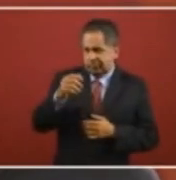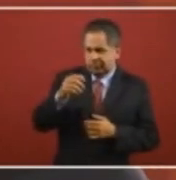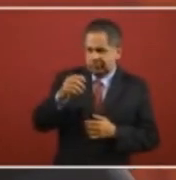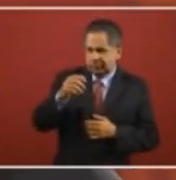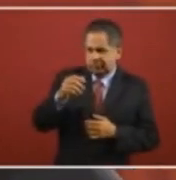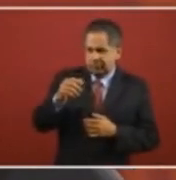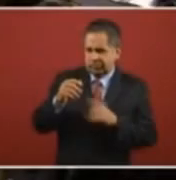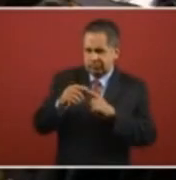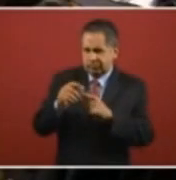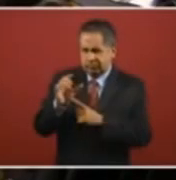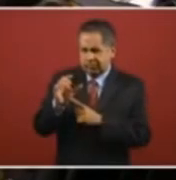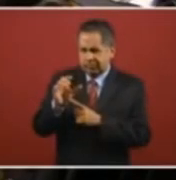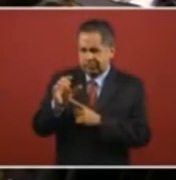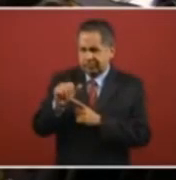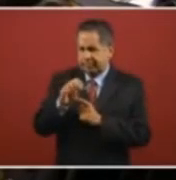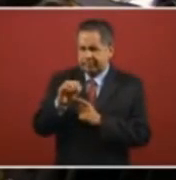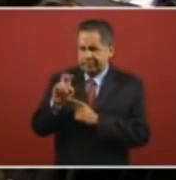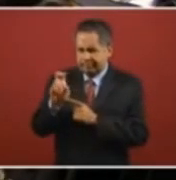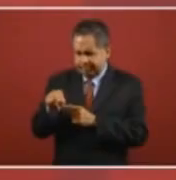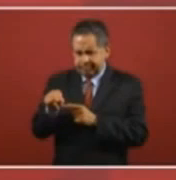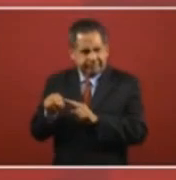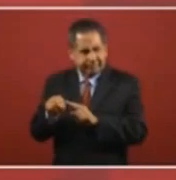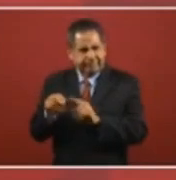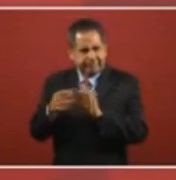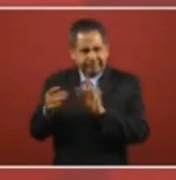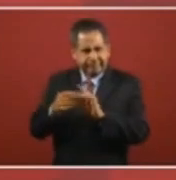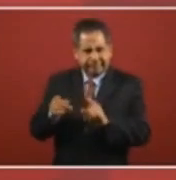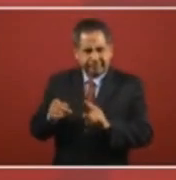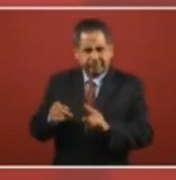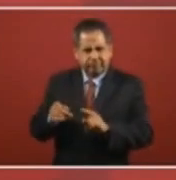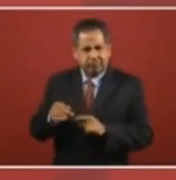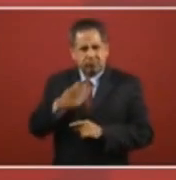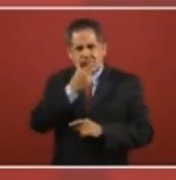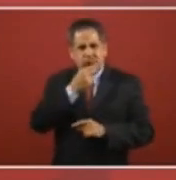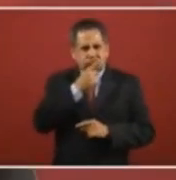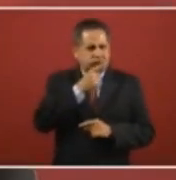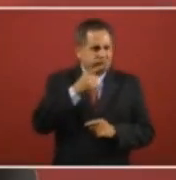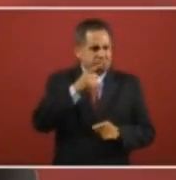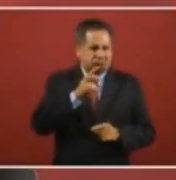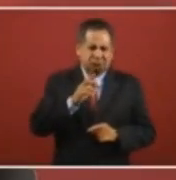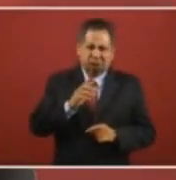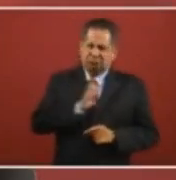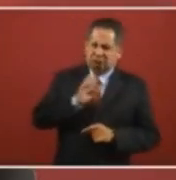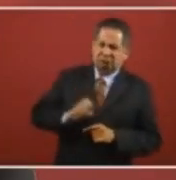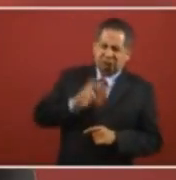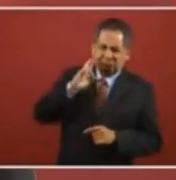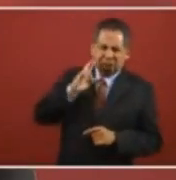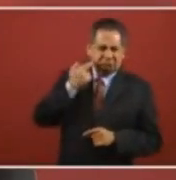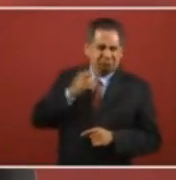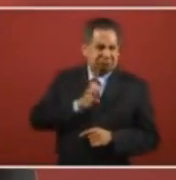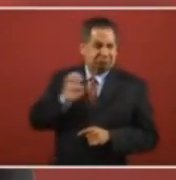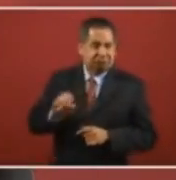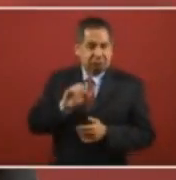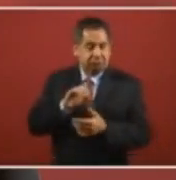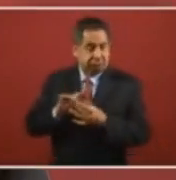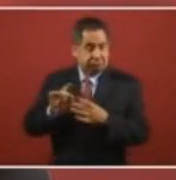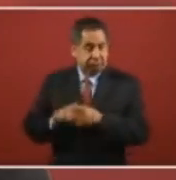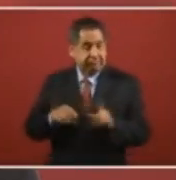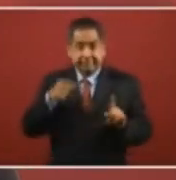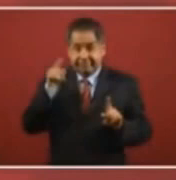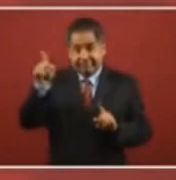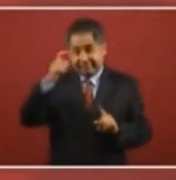no Alberto Camus, otro racista, saca un texto